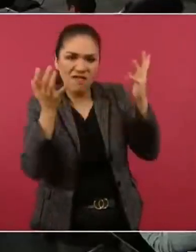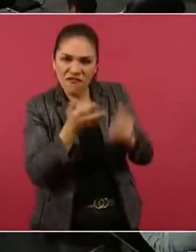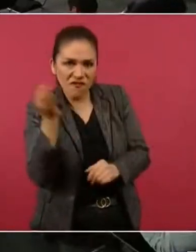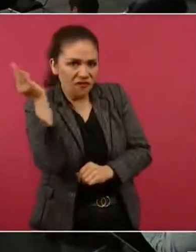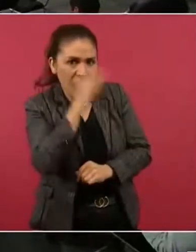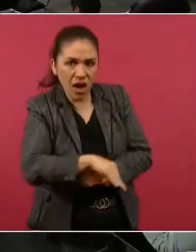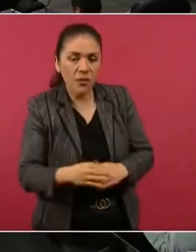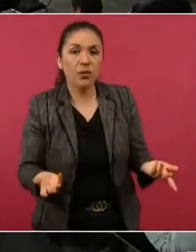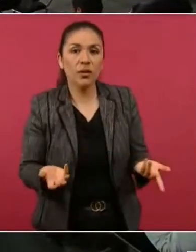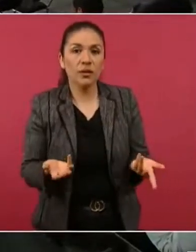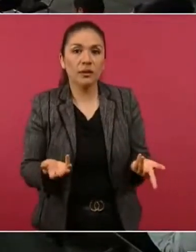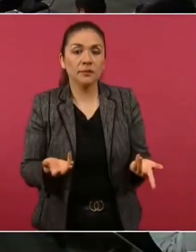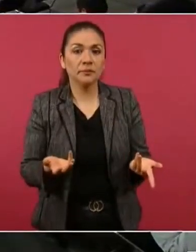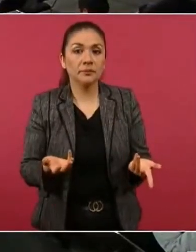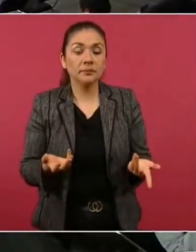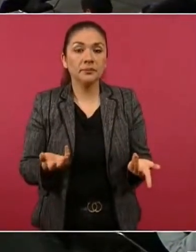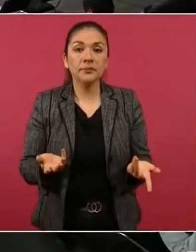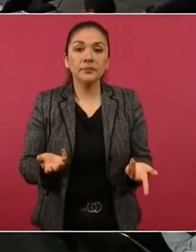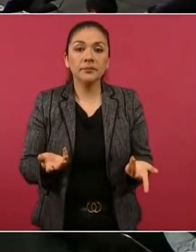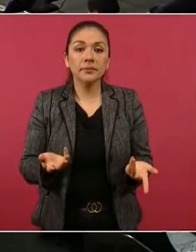porque ahí tenemos que estarla